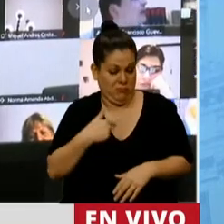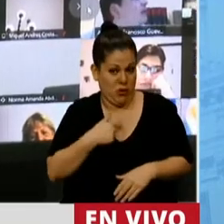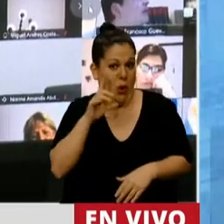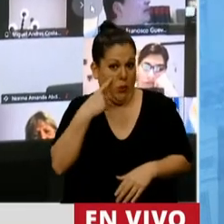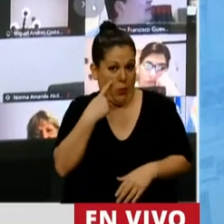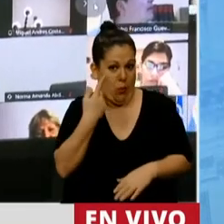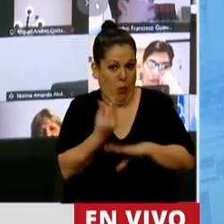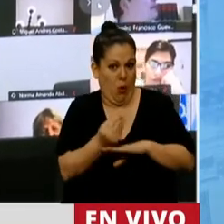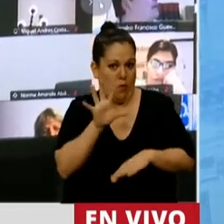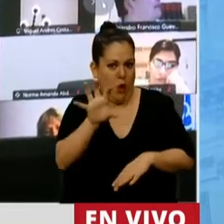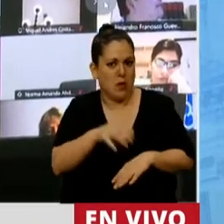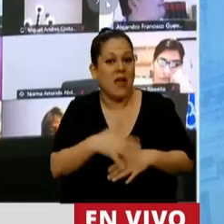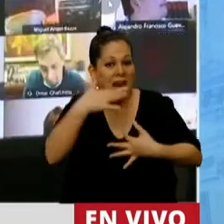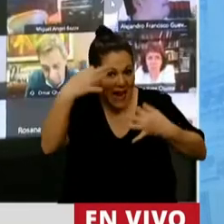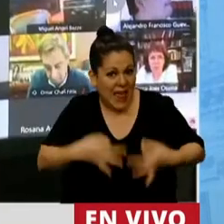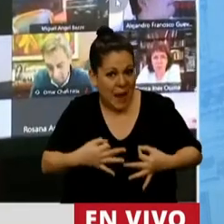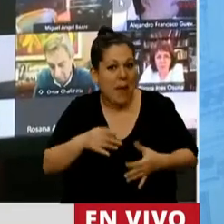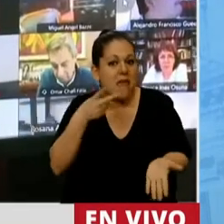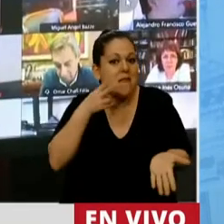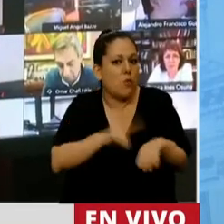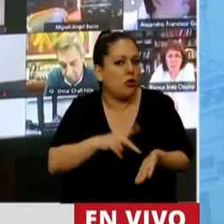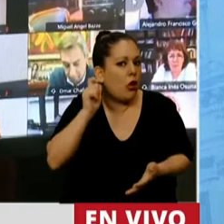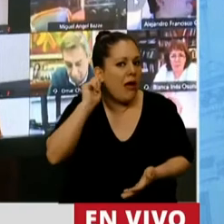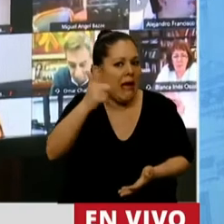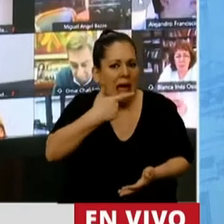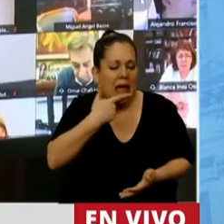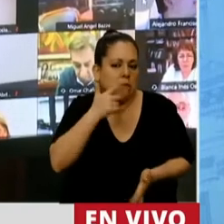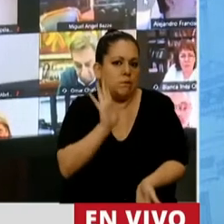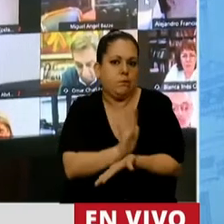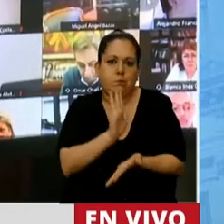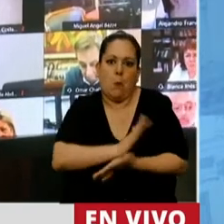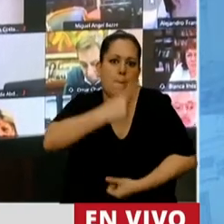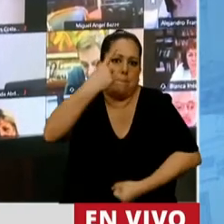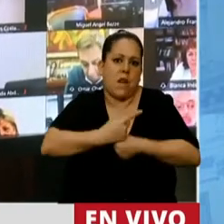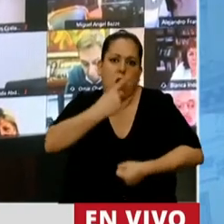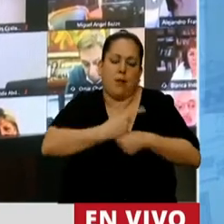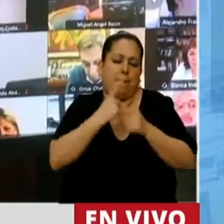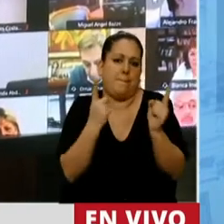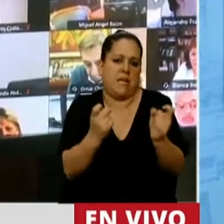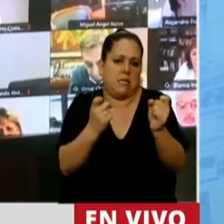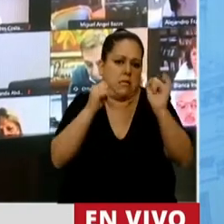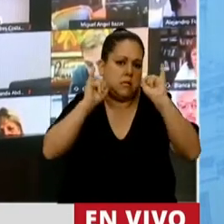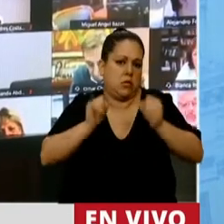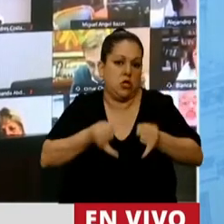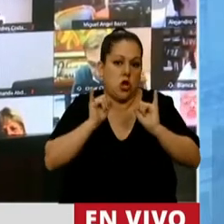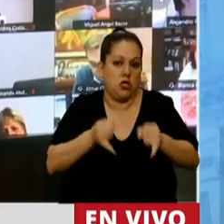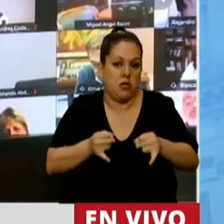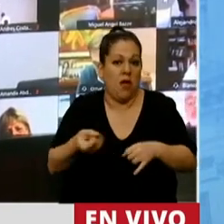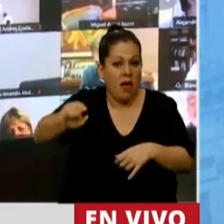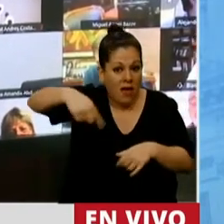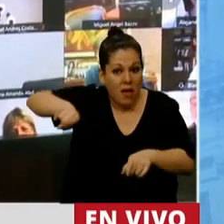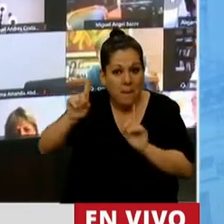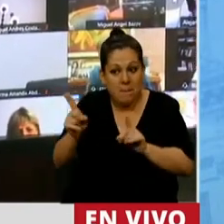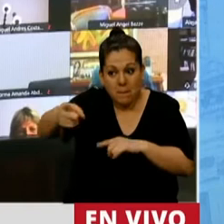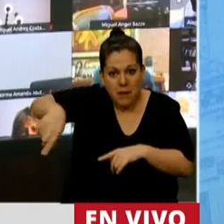el gas es de primera necesidad, absolutamente de primera necesidad. Y se burlaron